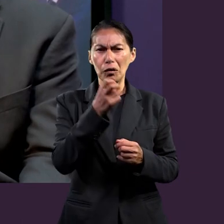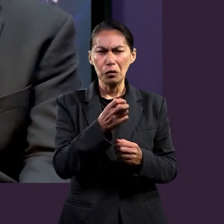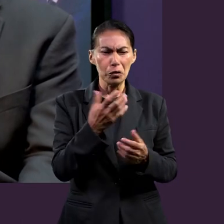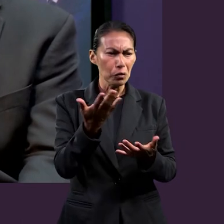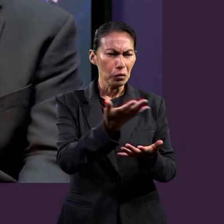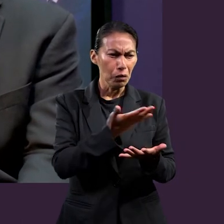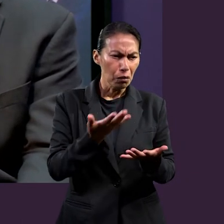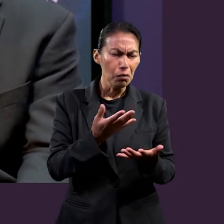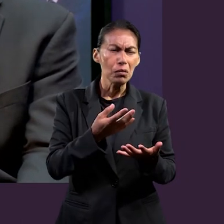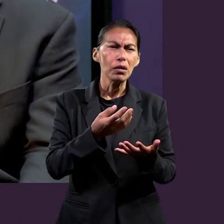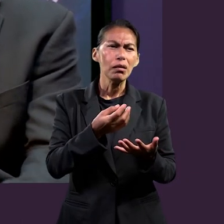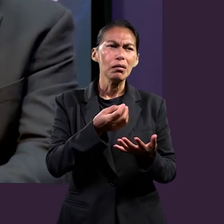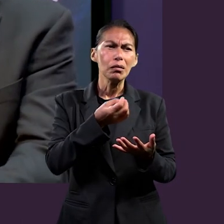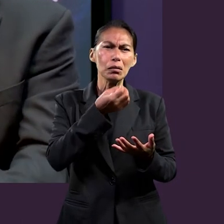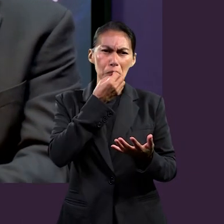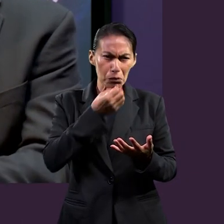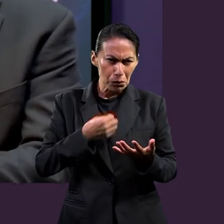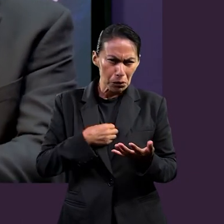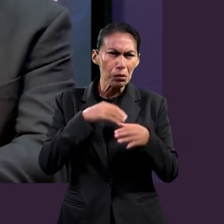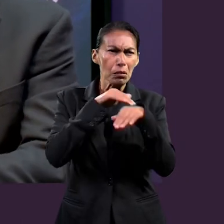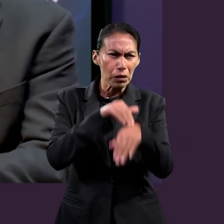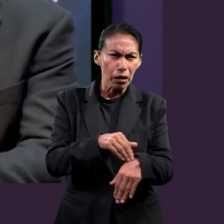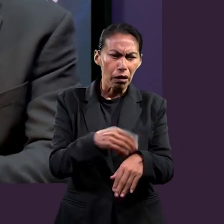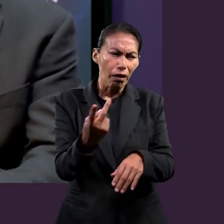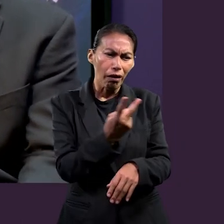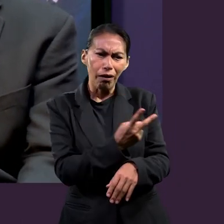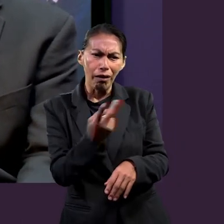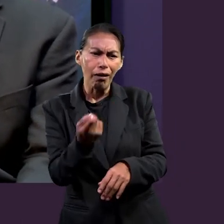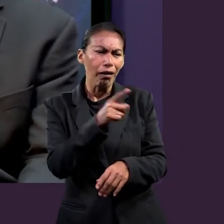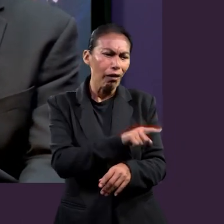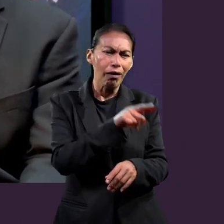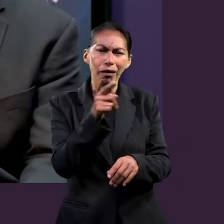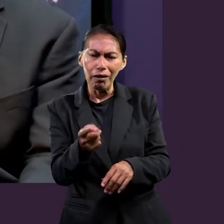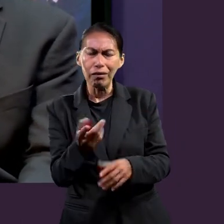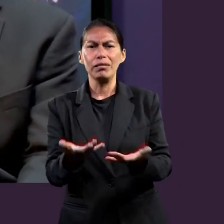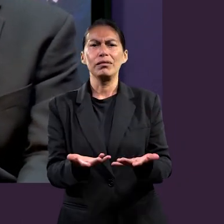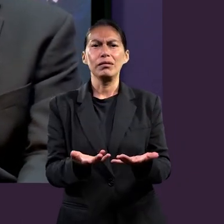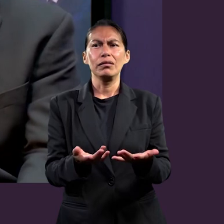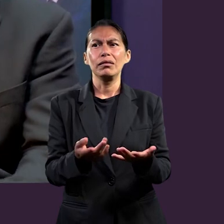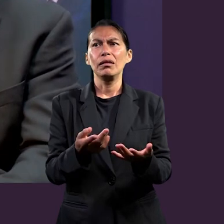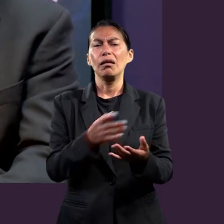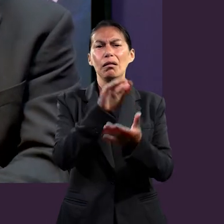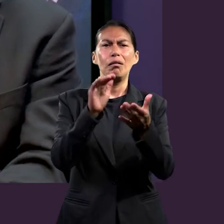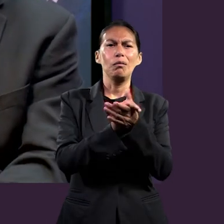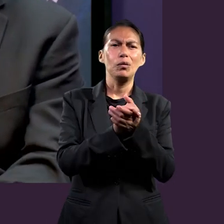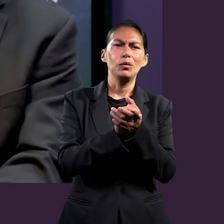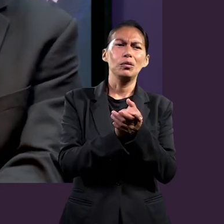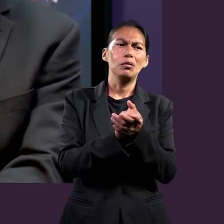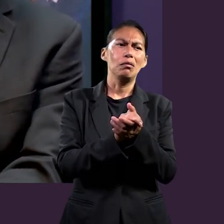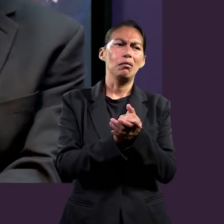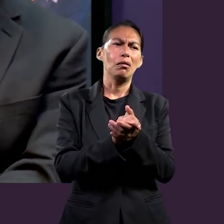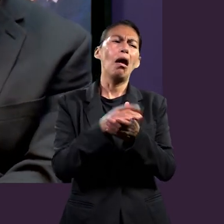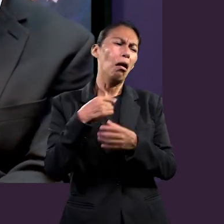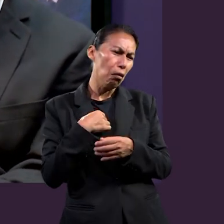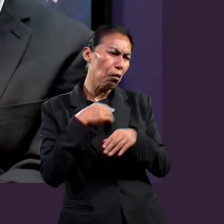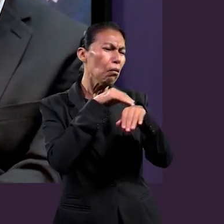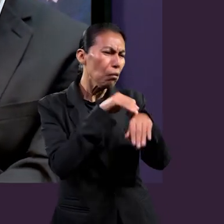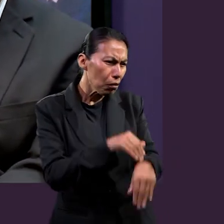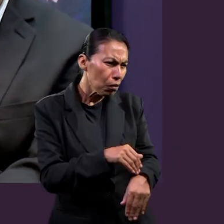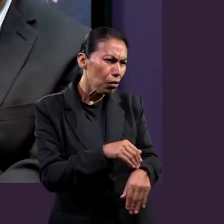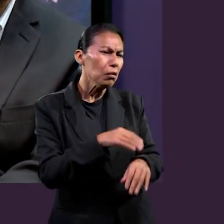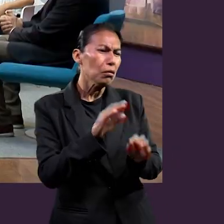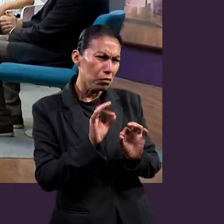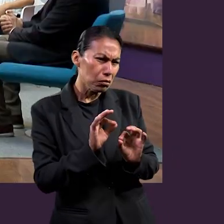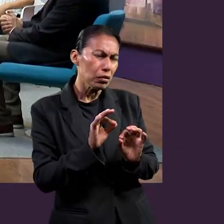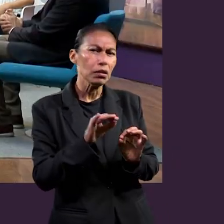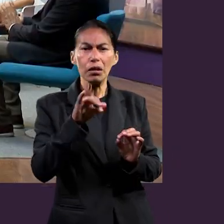igualdad, ese sometimiento, pero es mutuo. No es que tampoco el marido queda, no, pues es que